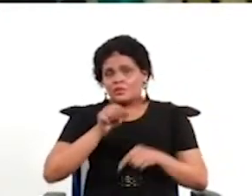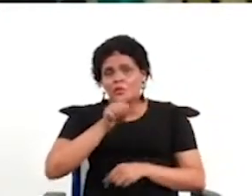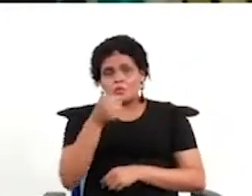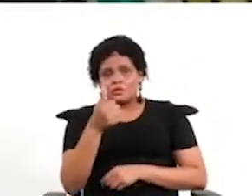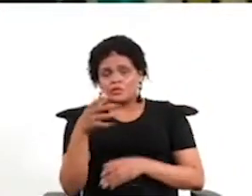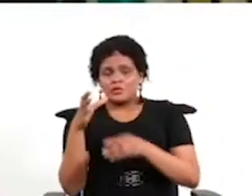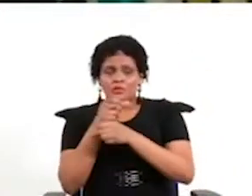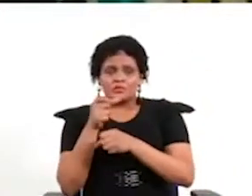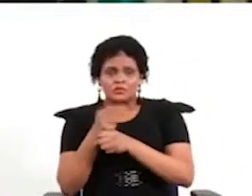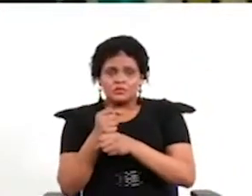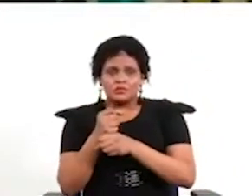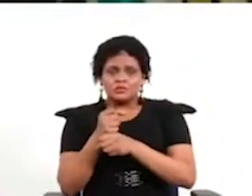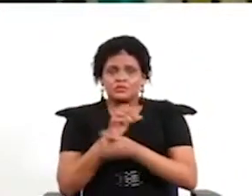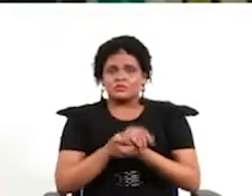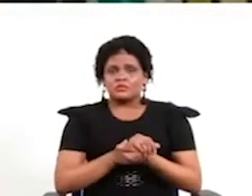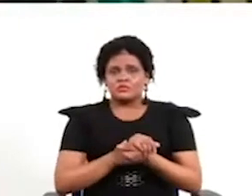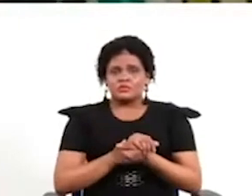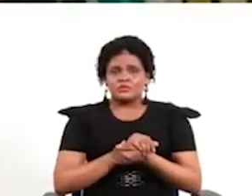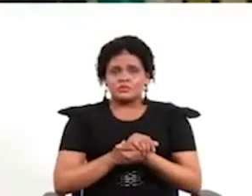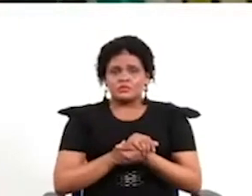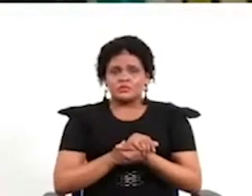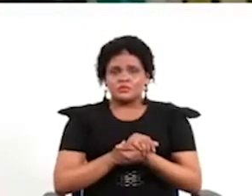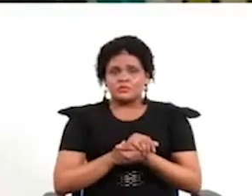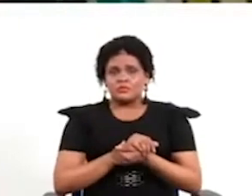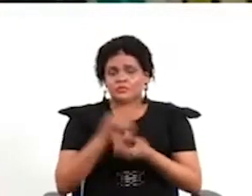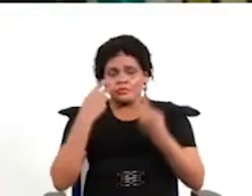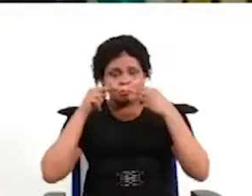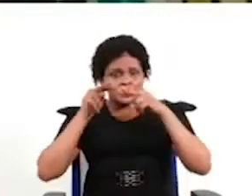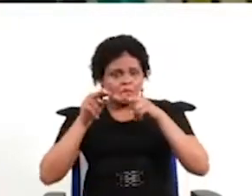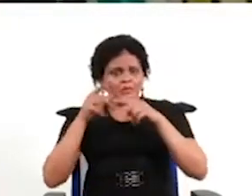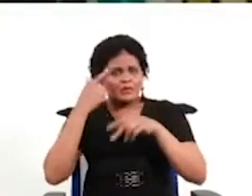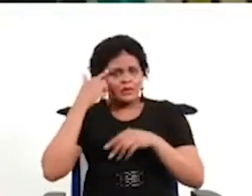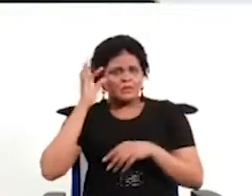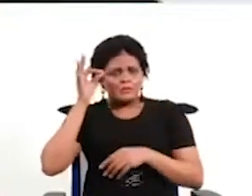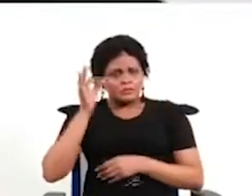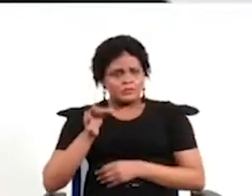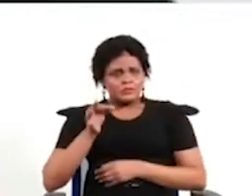pidió otras y qué entró y qué no entró entonces creo que va por ahí